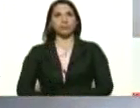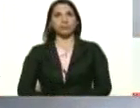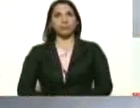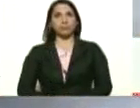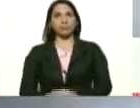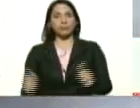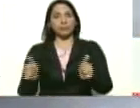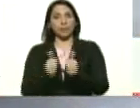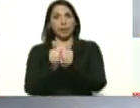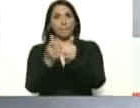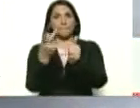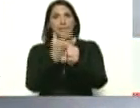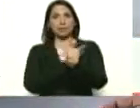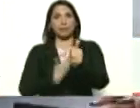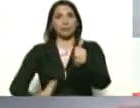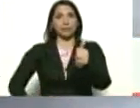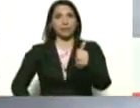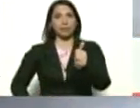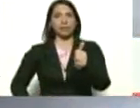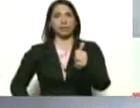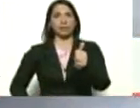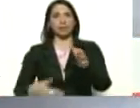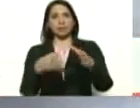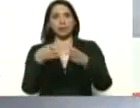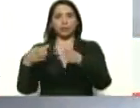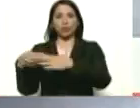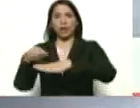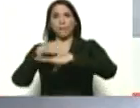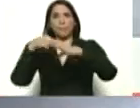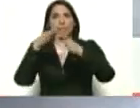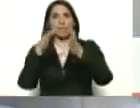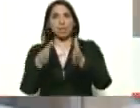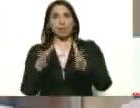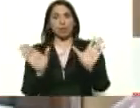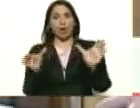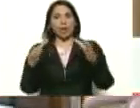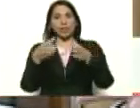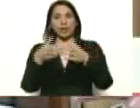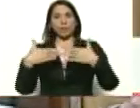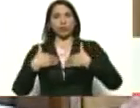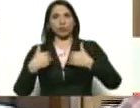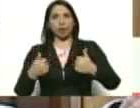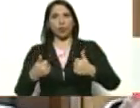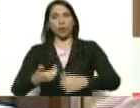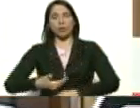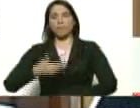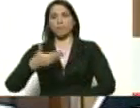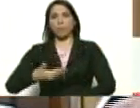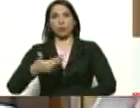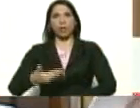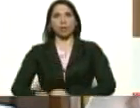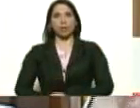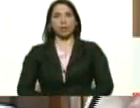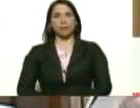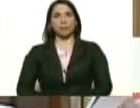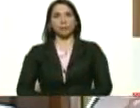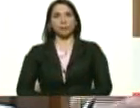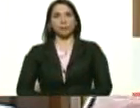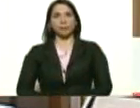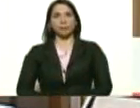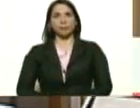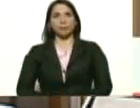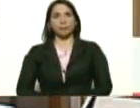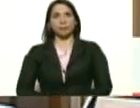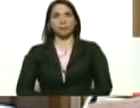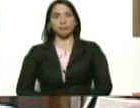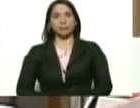acompañan Vicepresidentes Sectoriales, Ministros, Equipo de Salud muy importante. Celebrábamos hace apenas